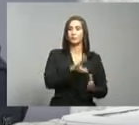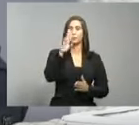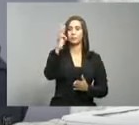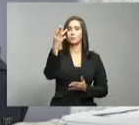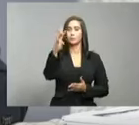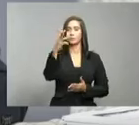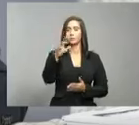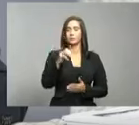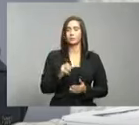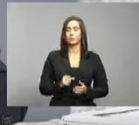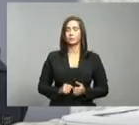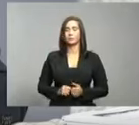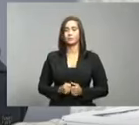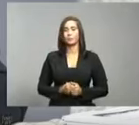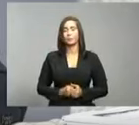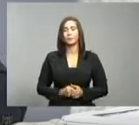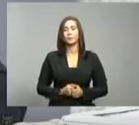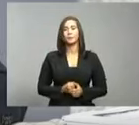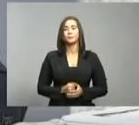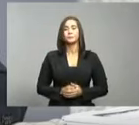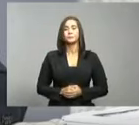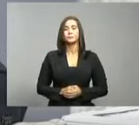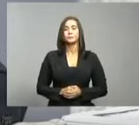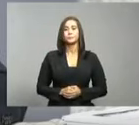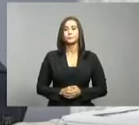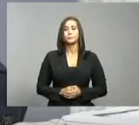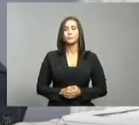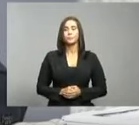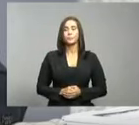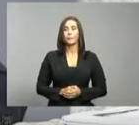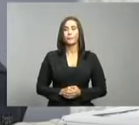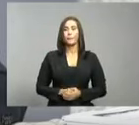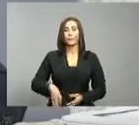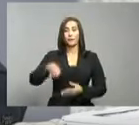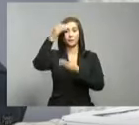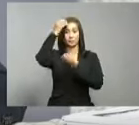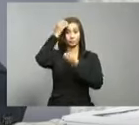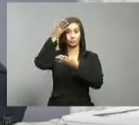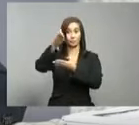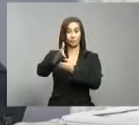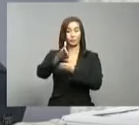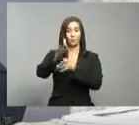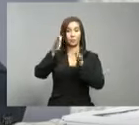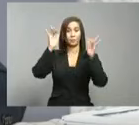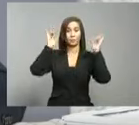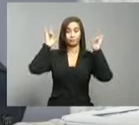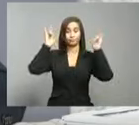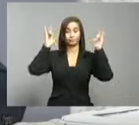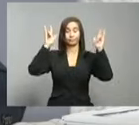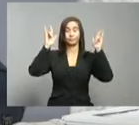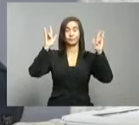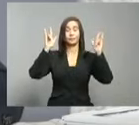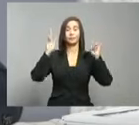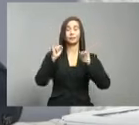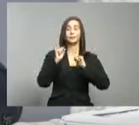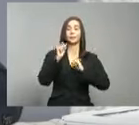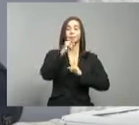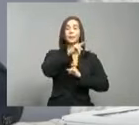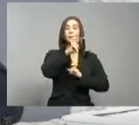Informamos igualmente que en la ciudad de Santiago tenemos 251